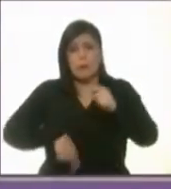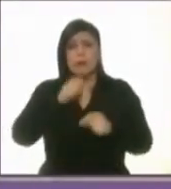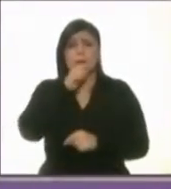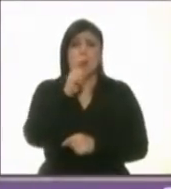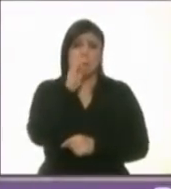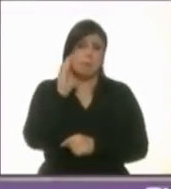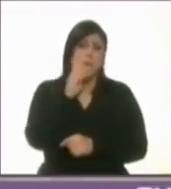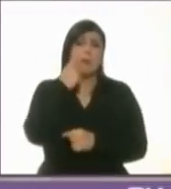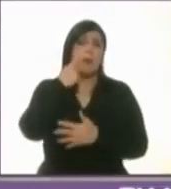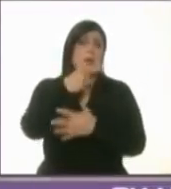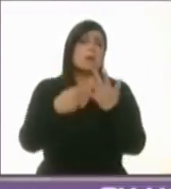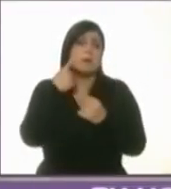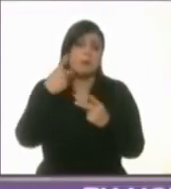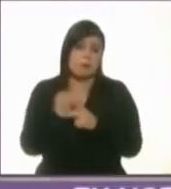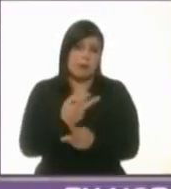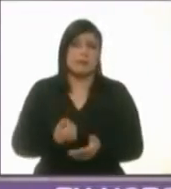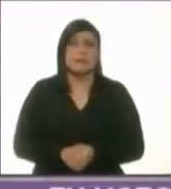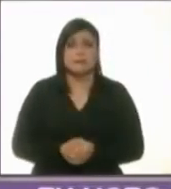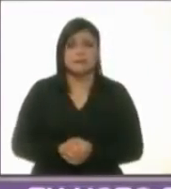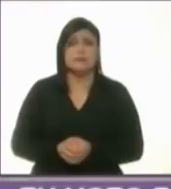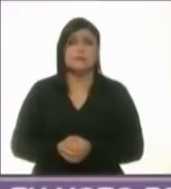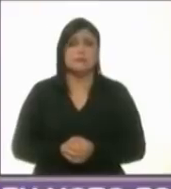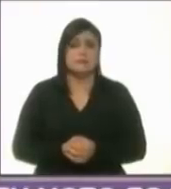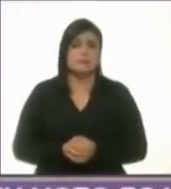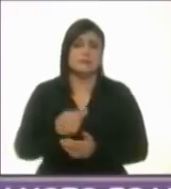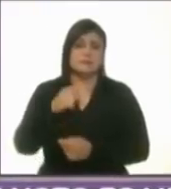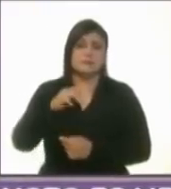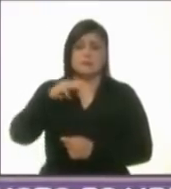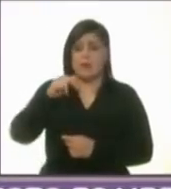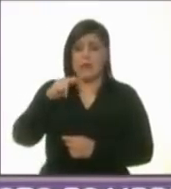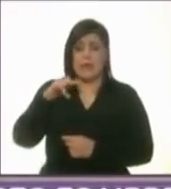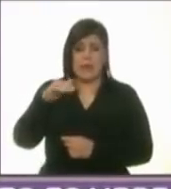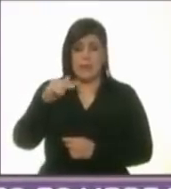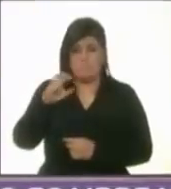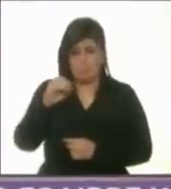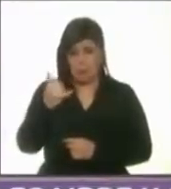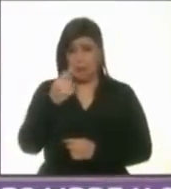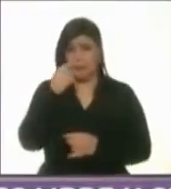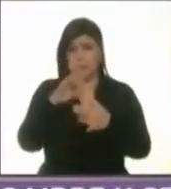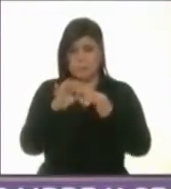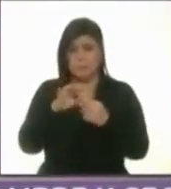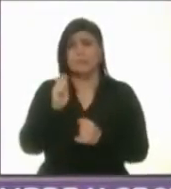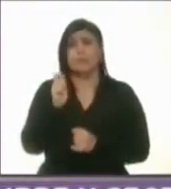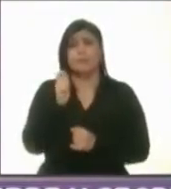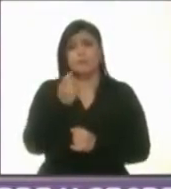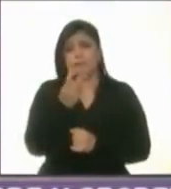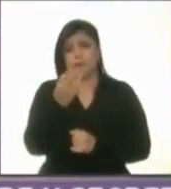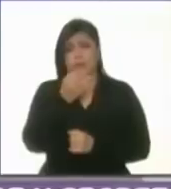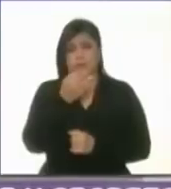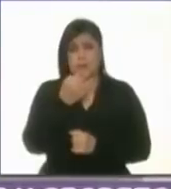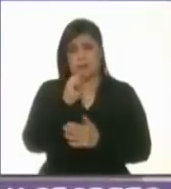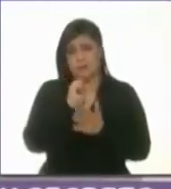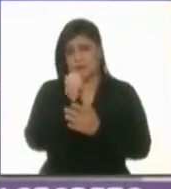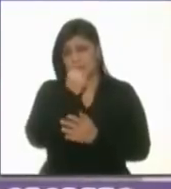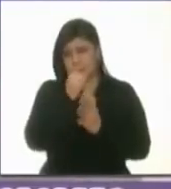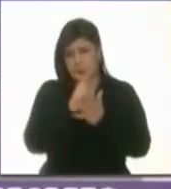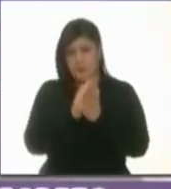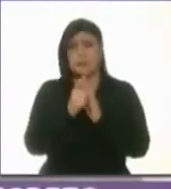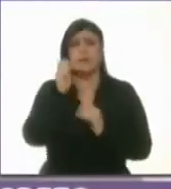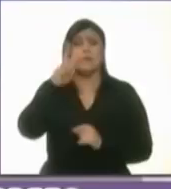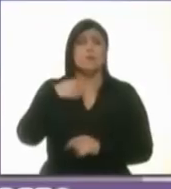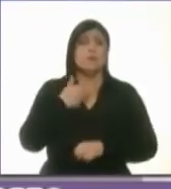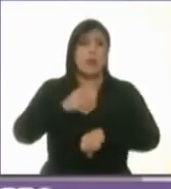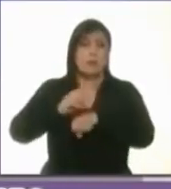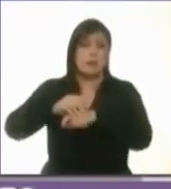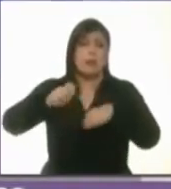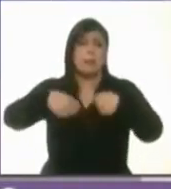Pidió la palabra Mariana Boy para el cierre. Tiene 31 segundos. Sí, de manera muy breve puntualizar que los permisos de construcción hoy